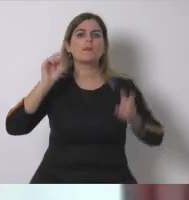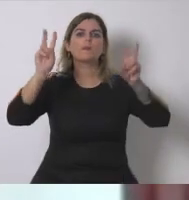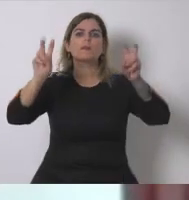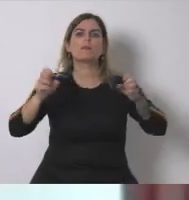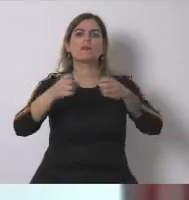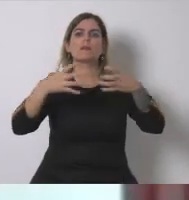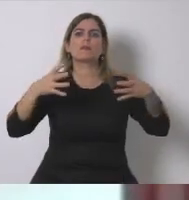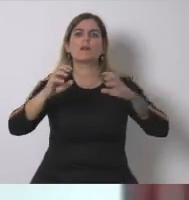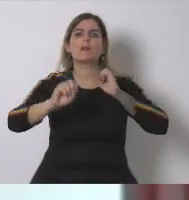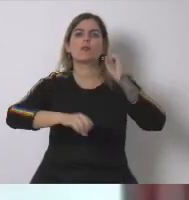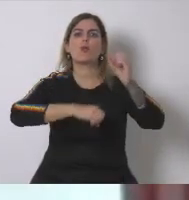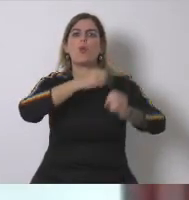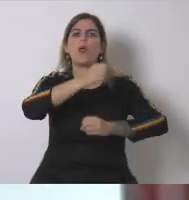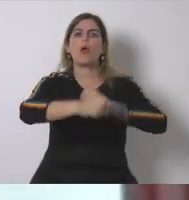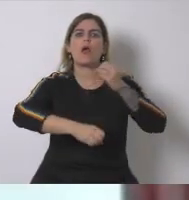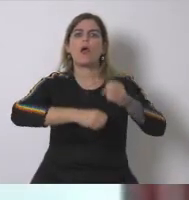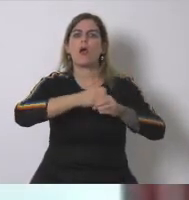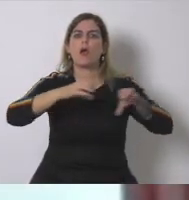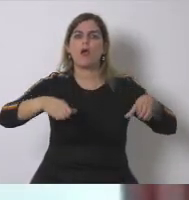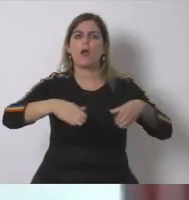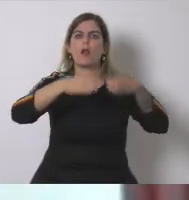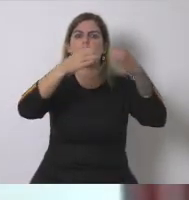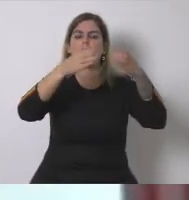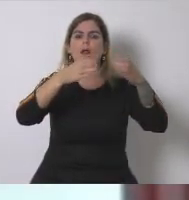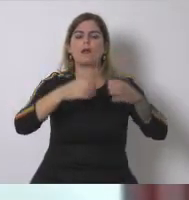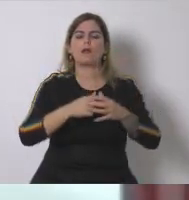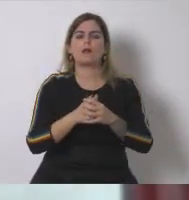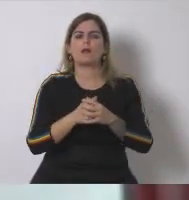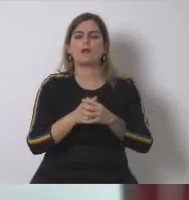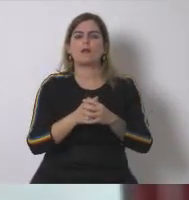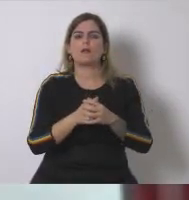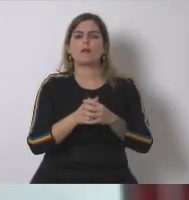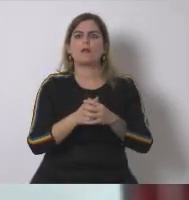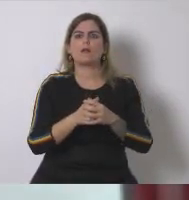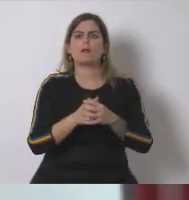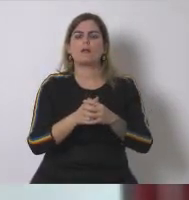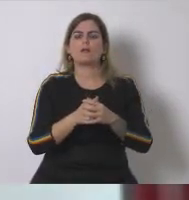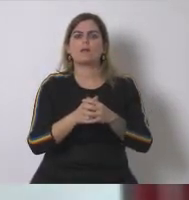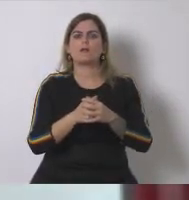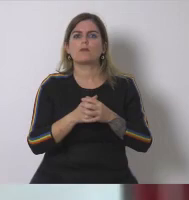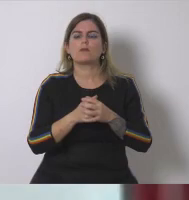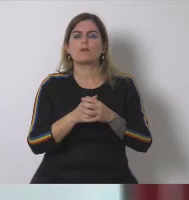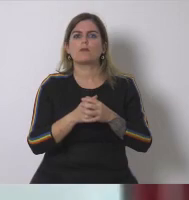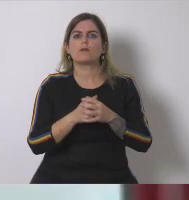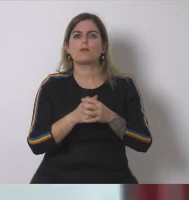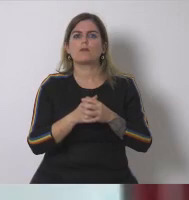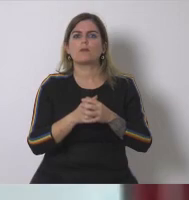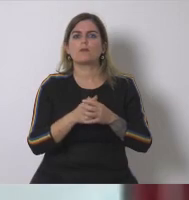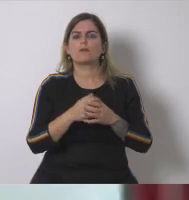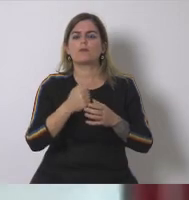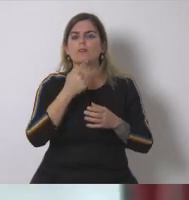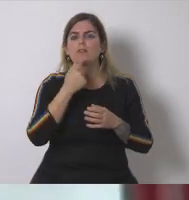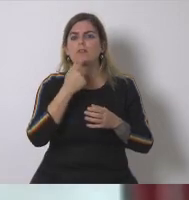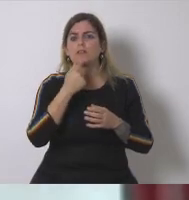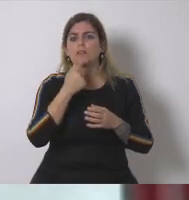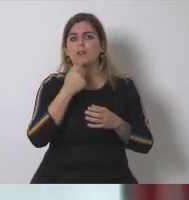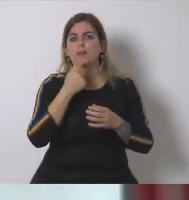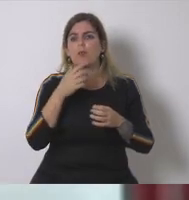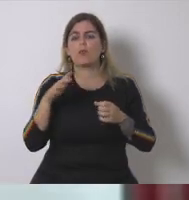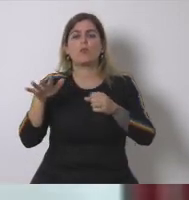la nuclear dicen que es la energía de la cual nos